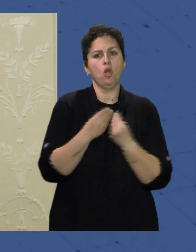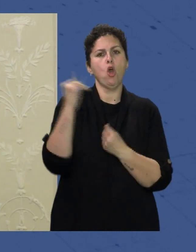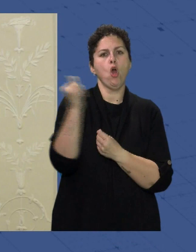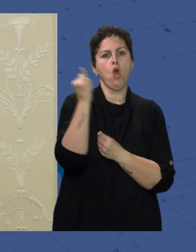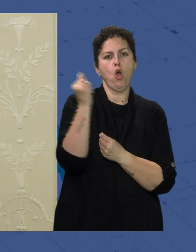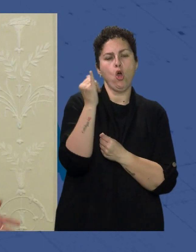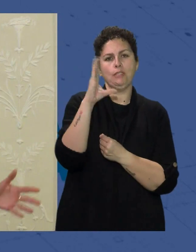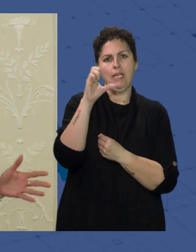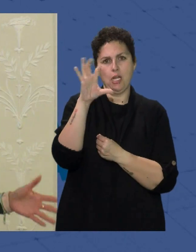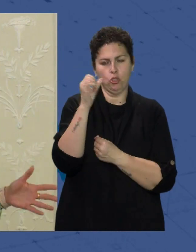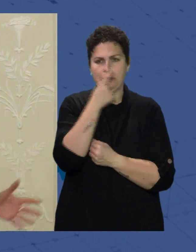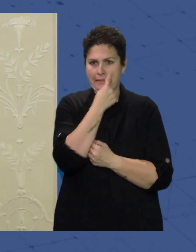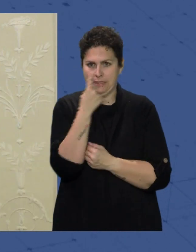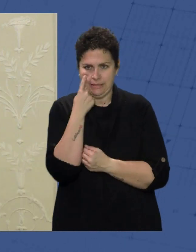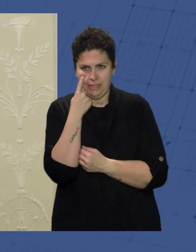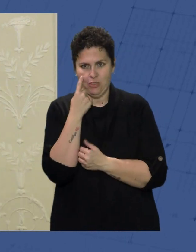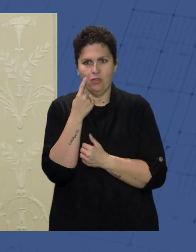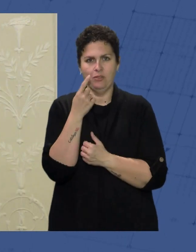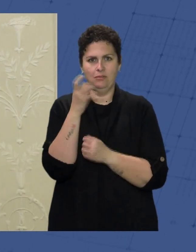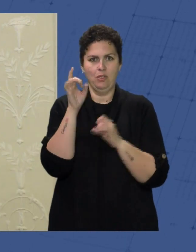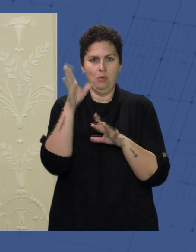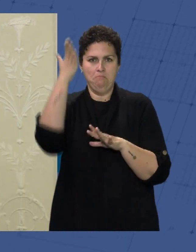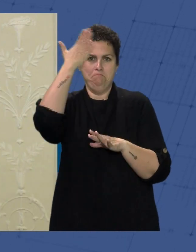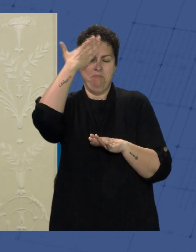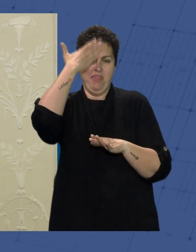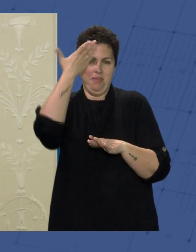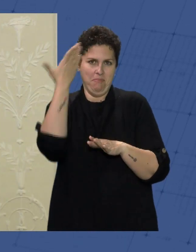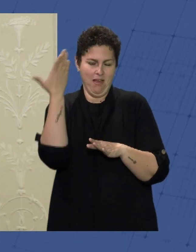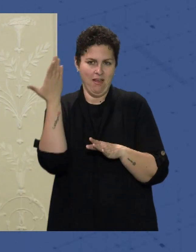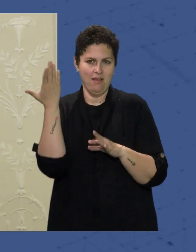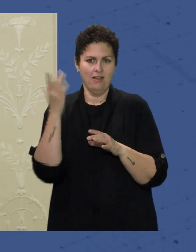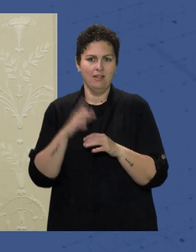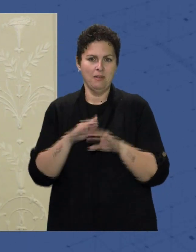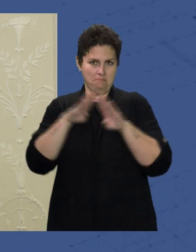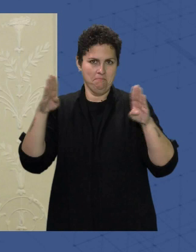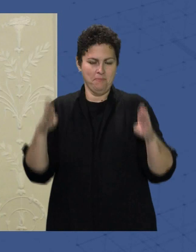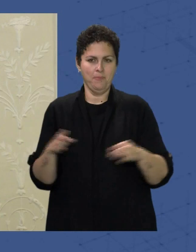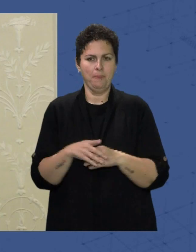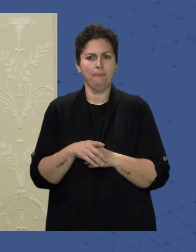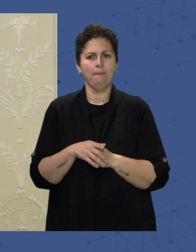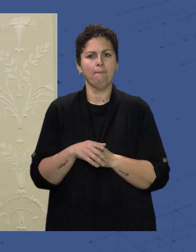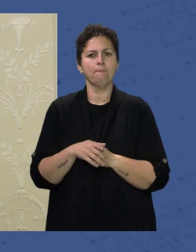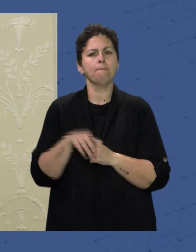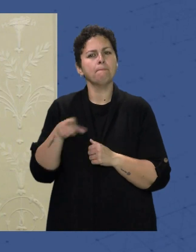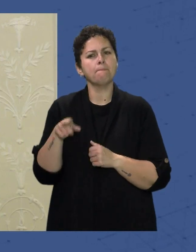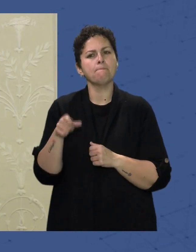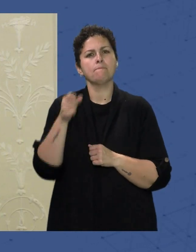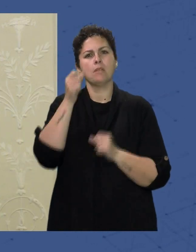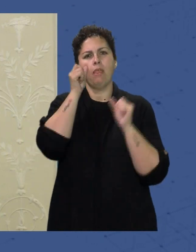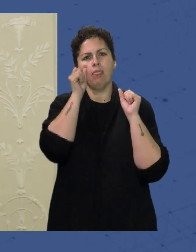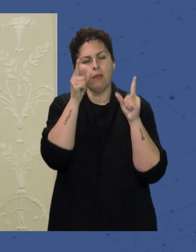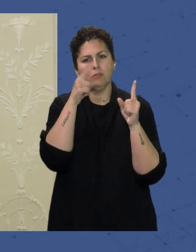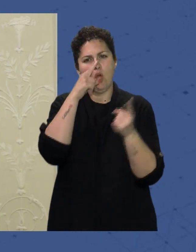Como testigo Y como cabeza De esta entidad Ha sido inventadora En primera línea De cómo año tras año